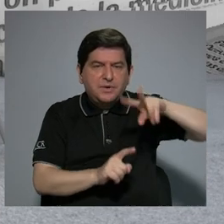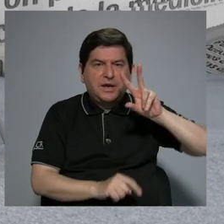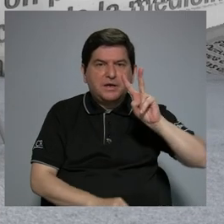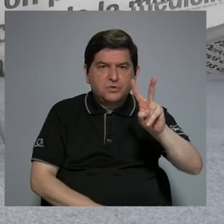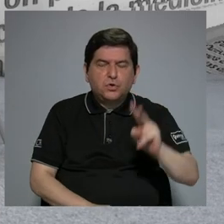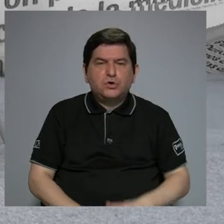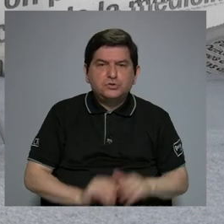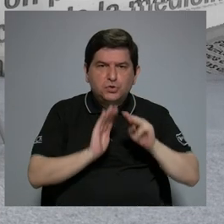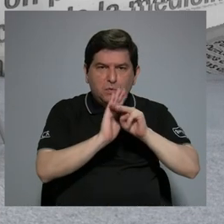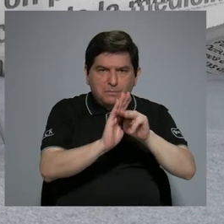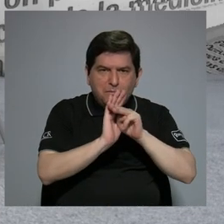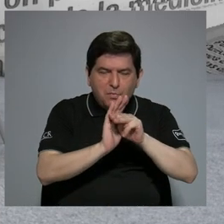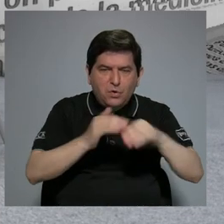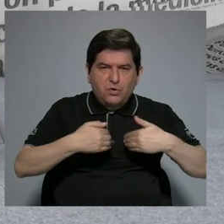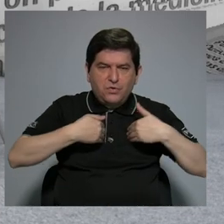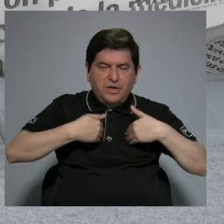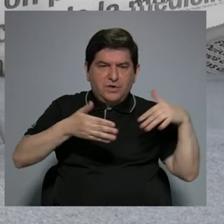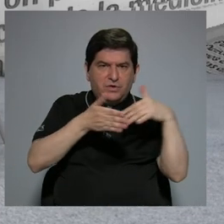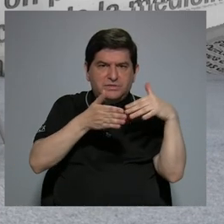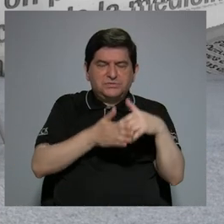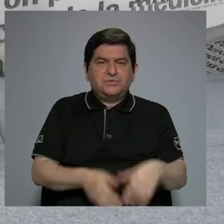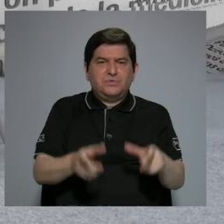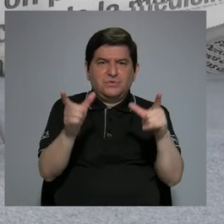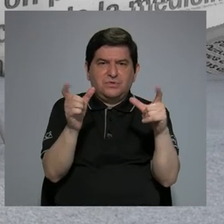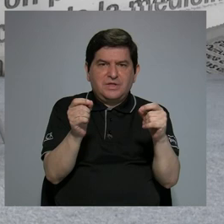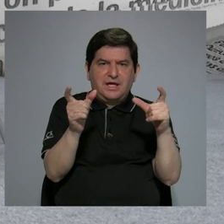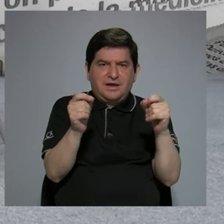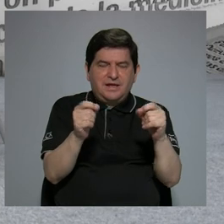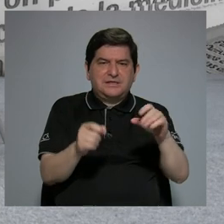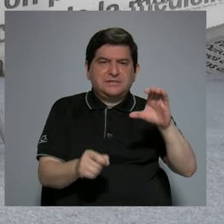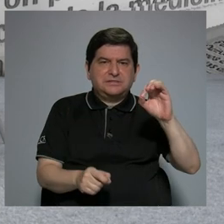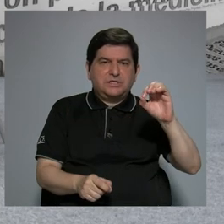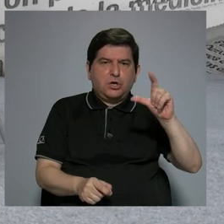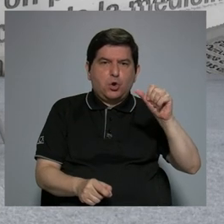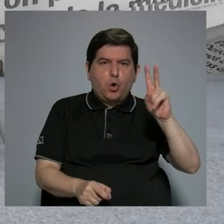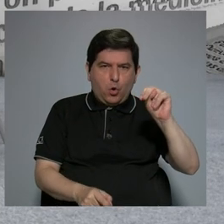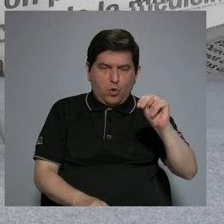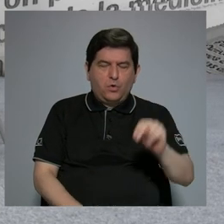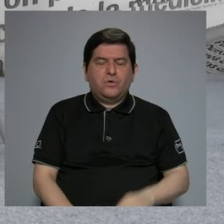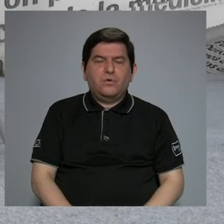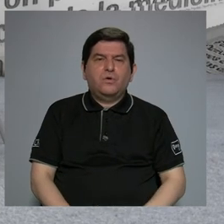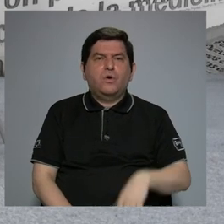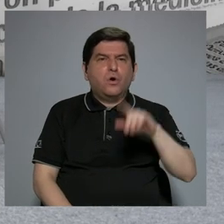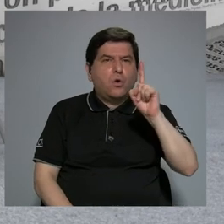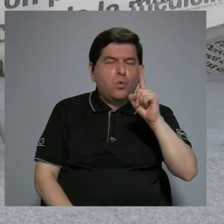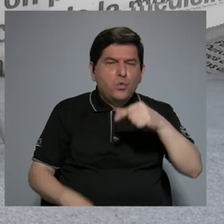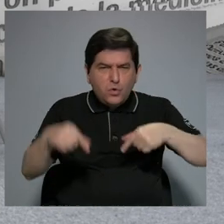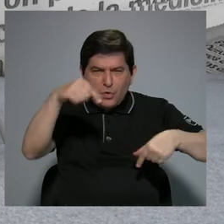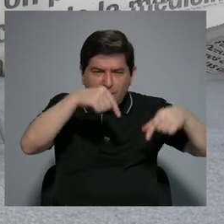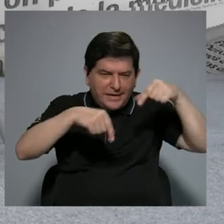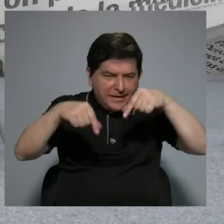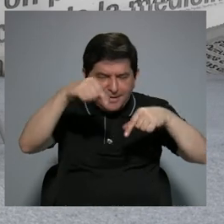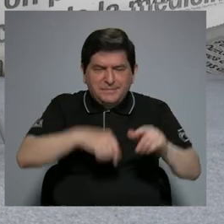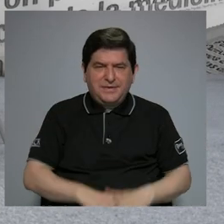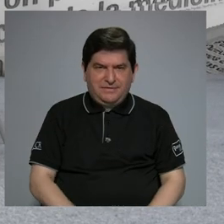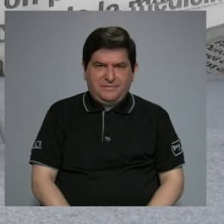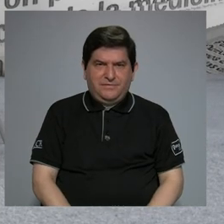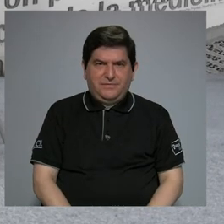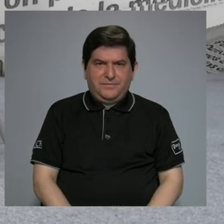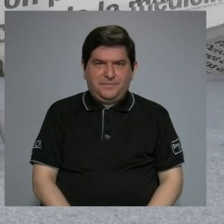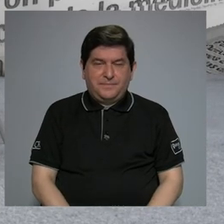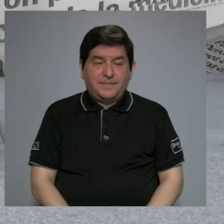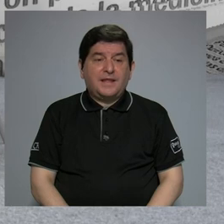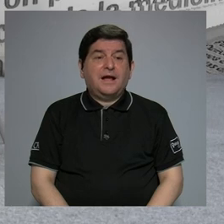modelos animales para estudiar cáncer de colon. Uno que se hace químicamente, con agentes químicos,